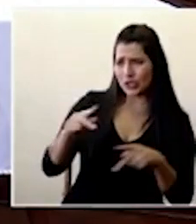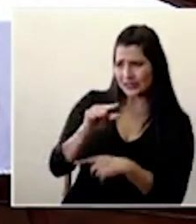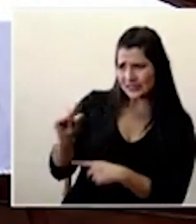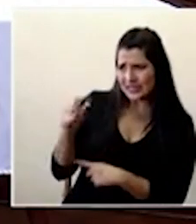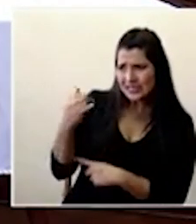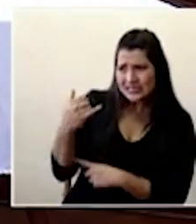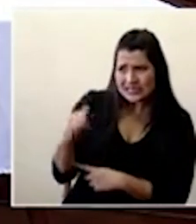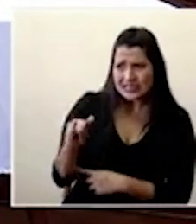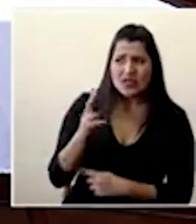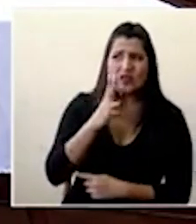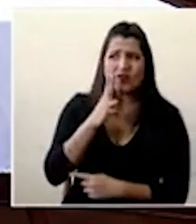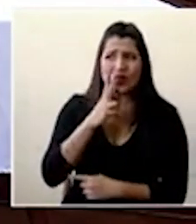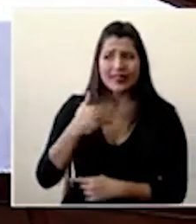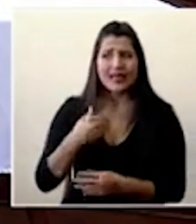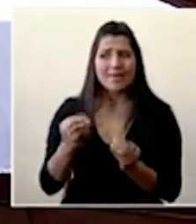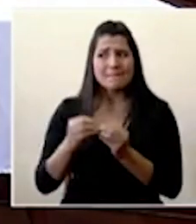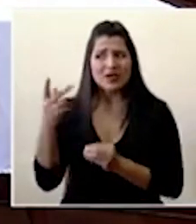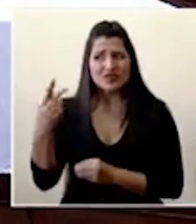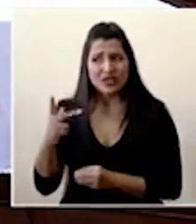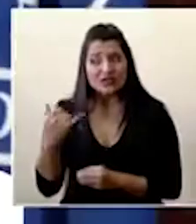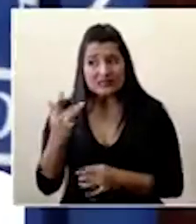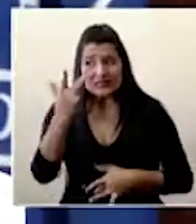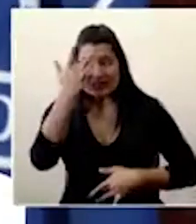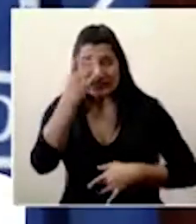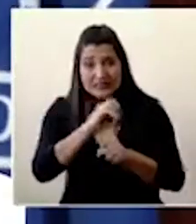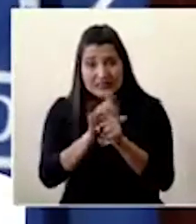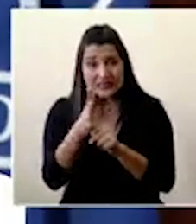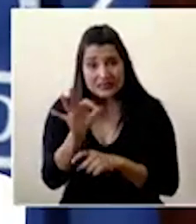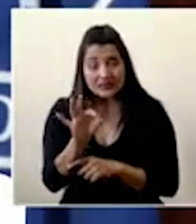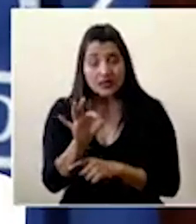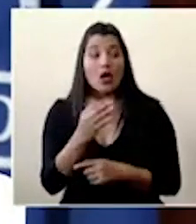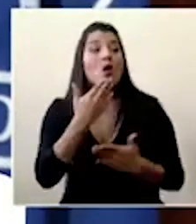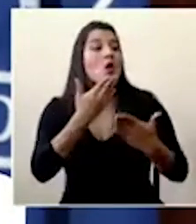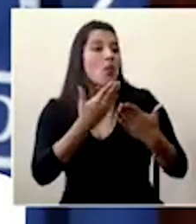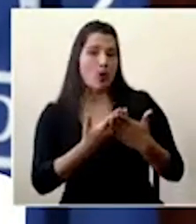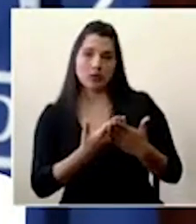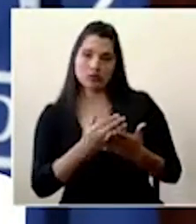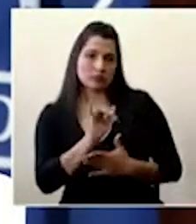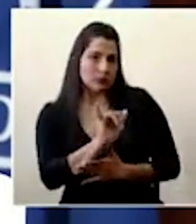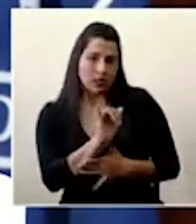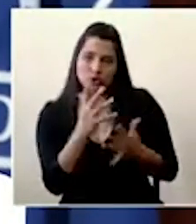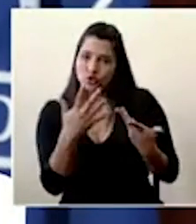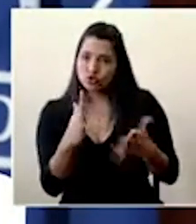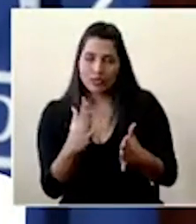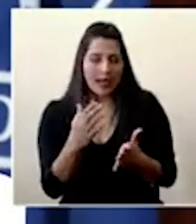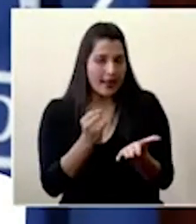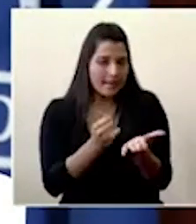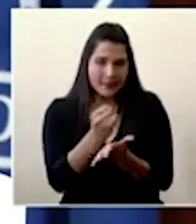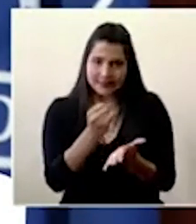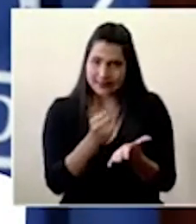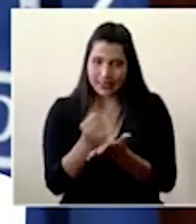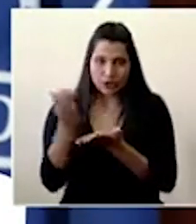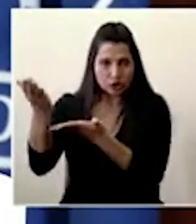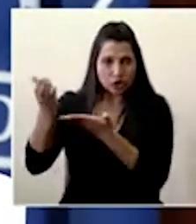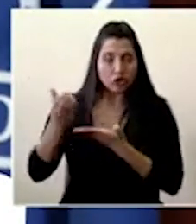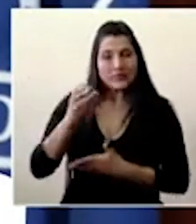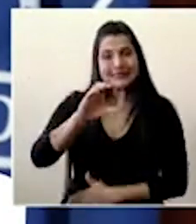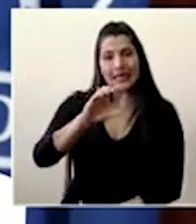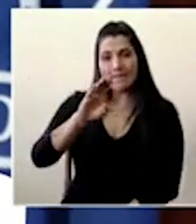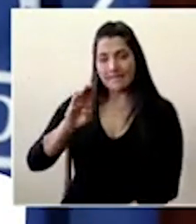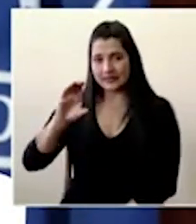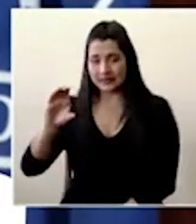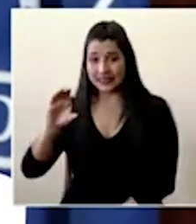complicaciones si son contagiados por coronavirus. Bueno, en eso ya hay un estudio muy grande que brindó el CDC de China